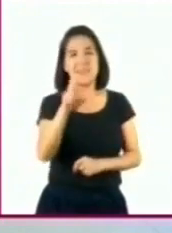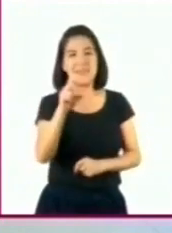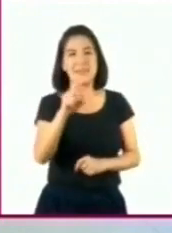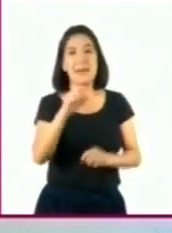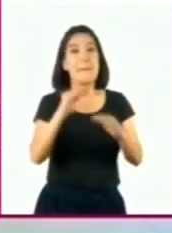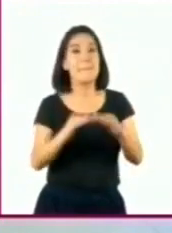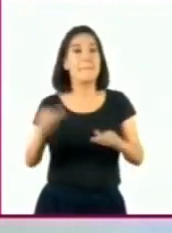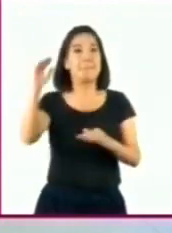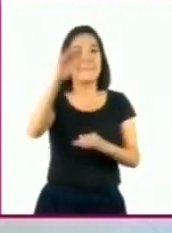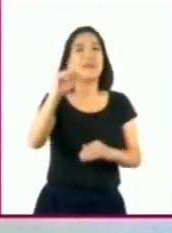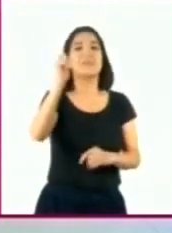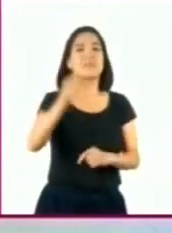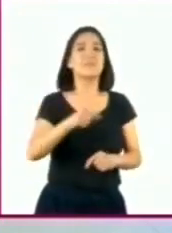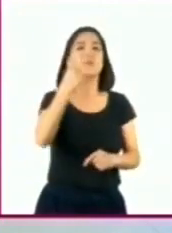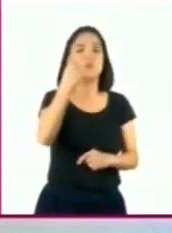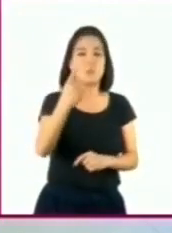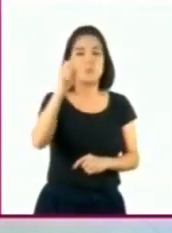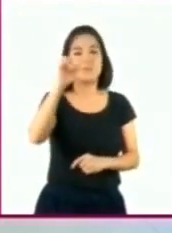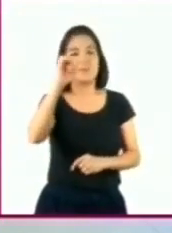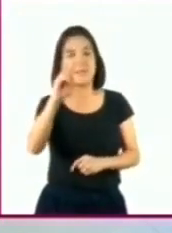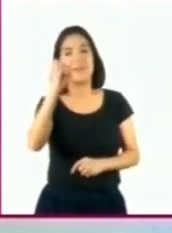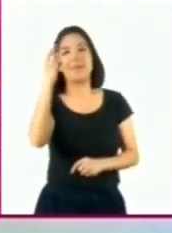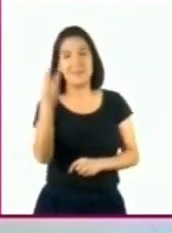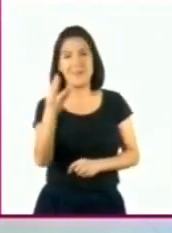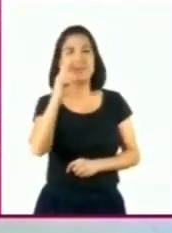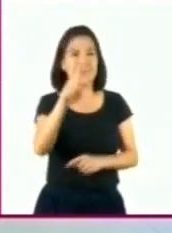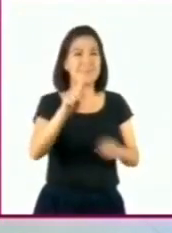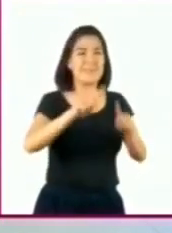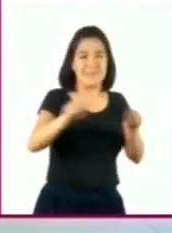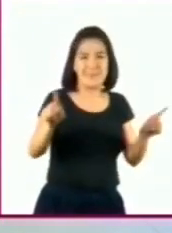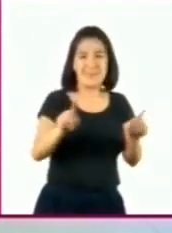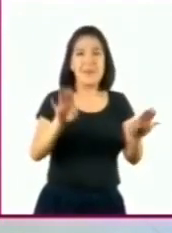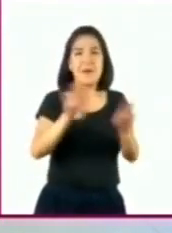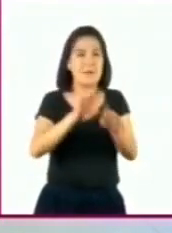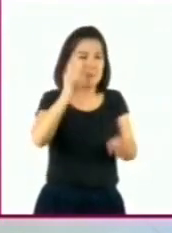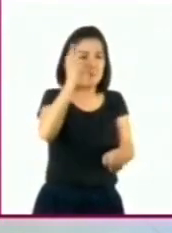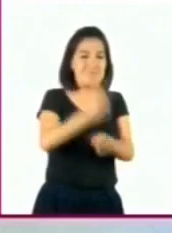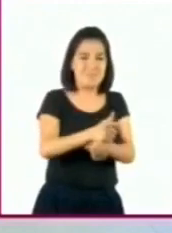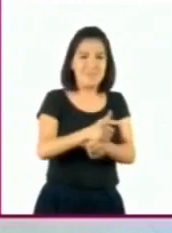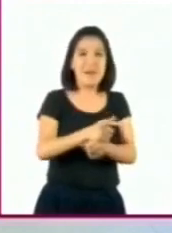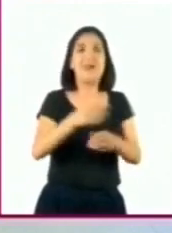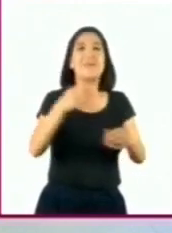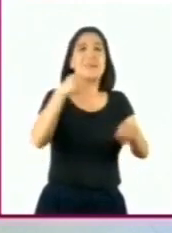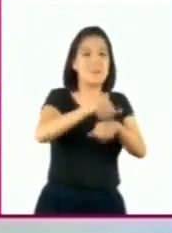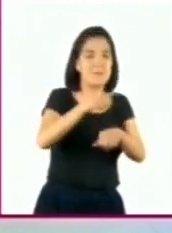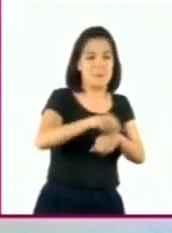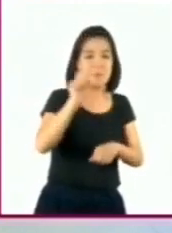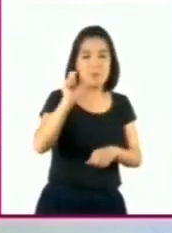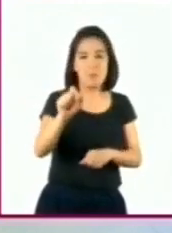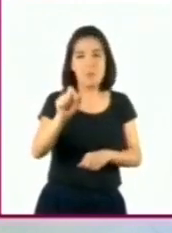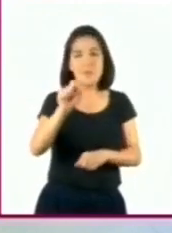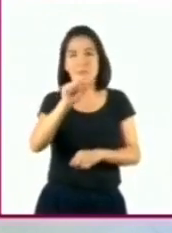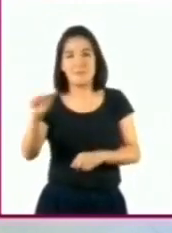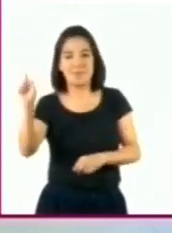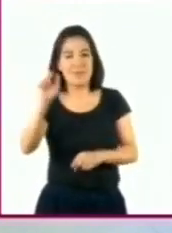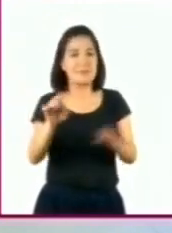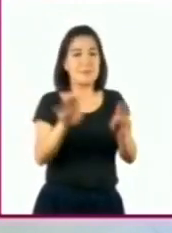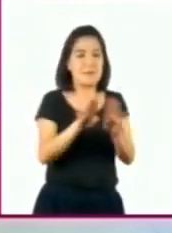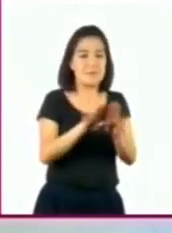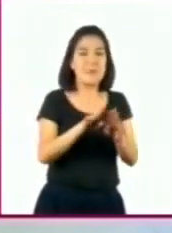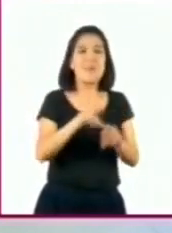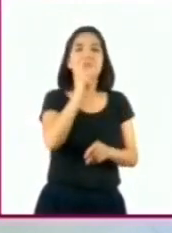que 1 entero 3 centésimos. ¿Se dieron cuenta que entre los dos números decimales se empleó la frase